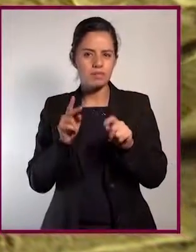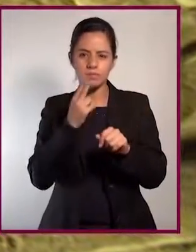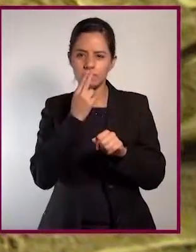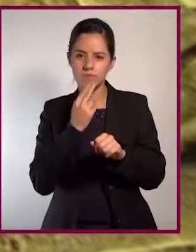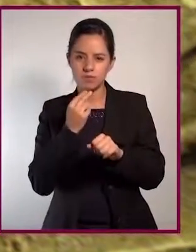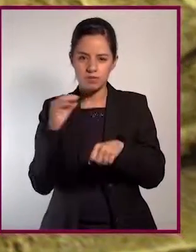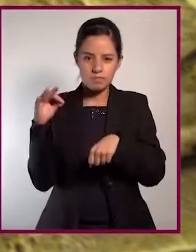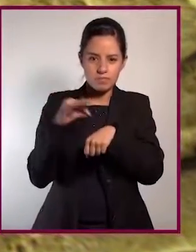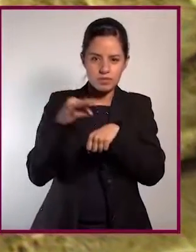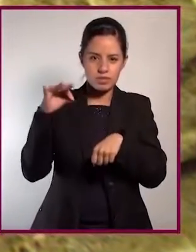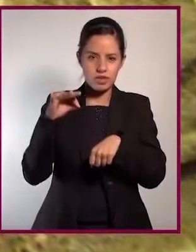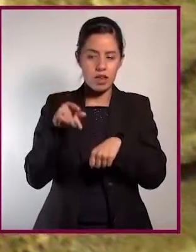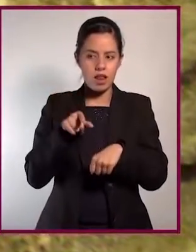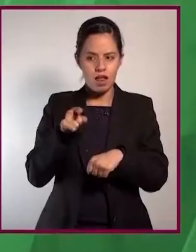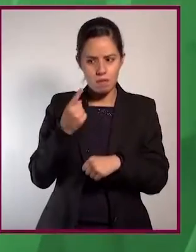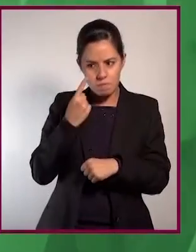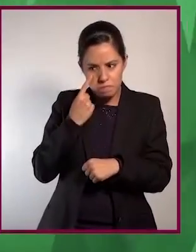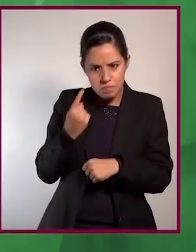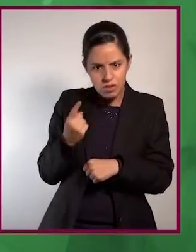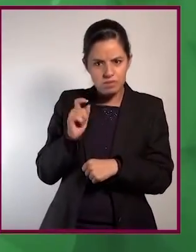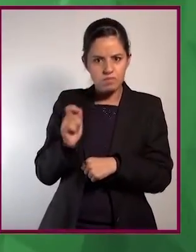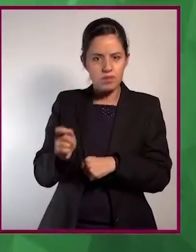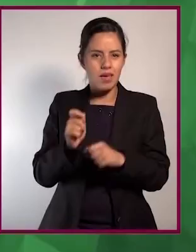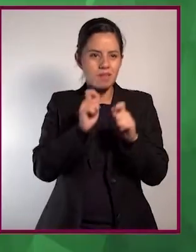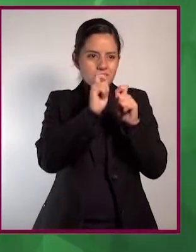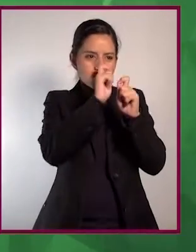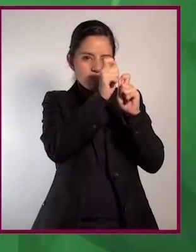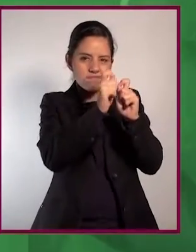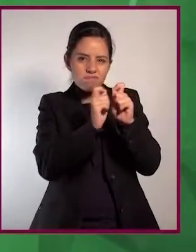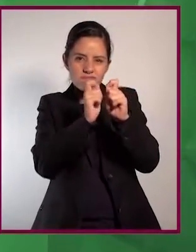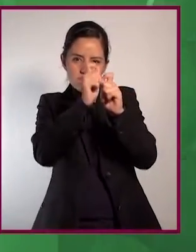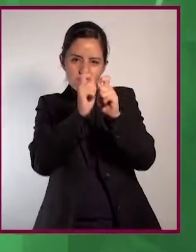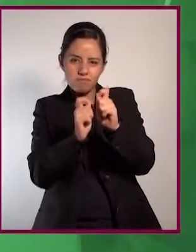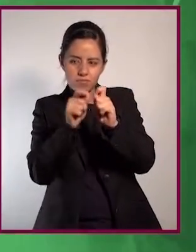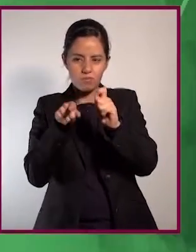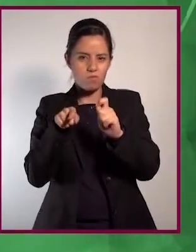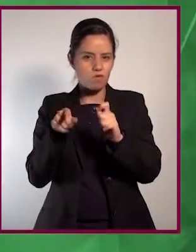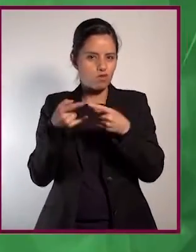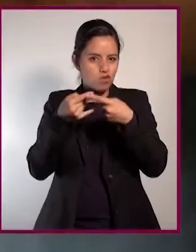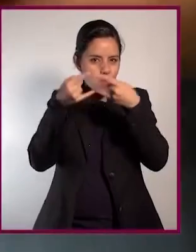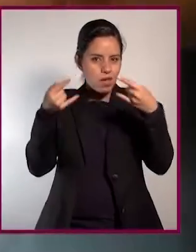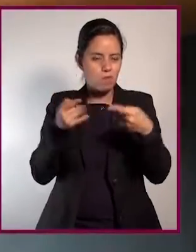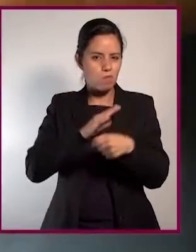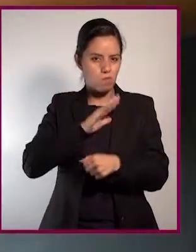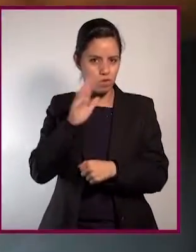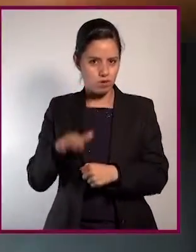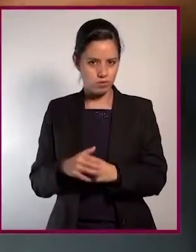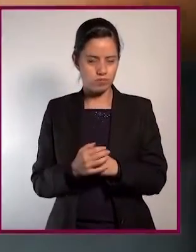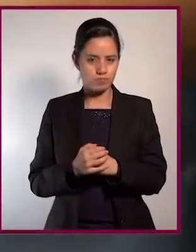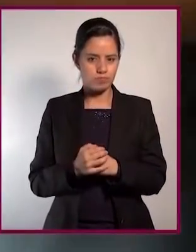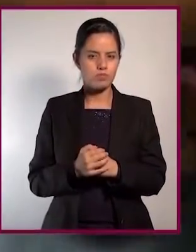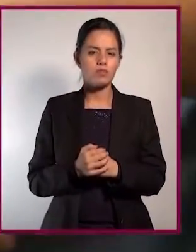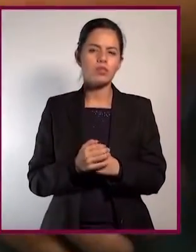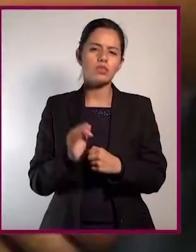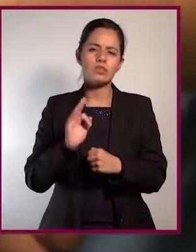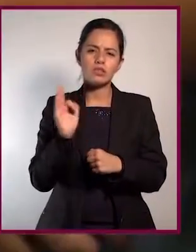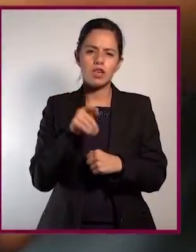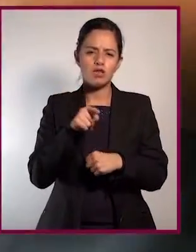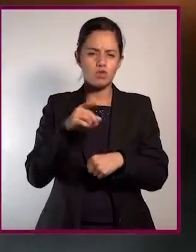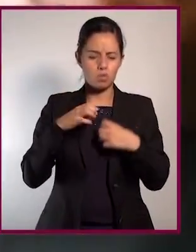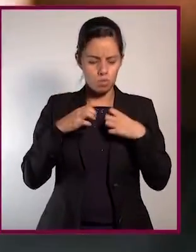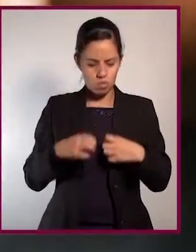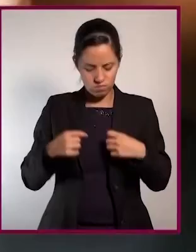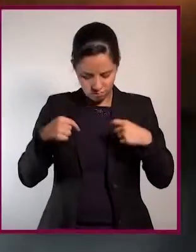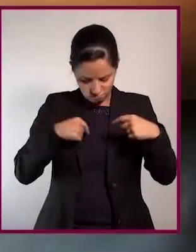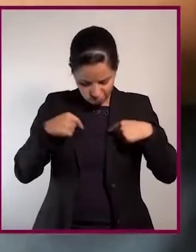ser picado por una avispa. Su muerte fue descrita en un jeroglífico. Los siguientes síntomas pueden presentarse